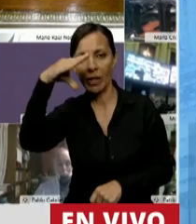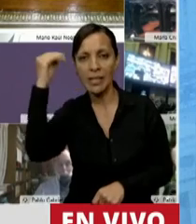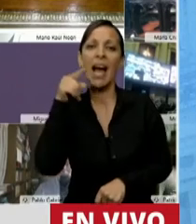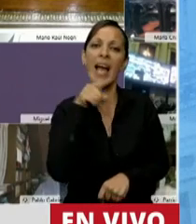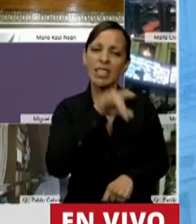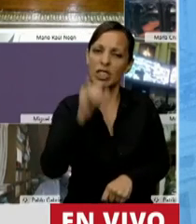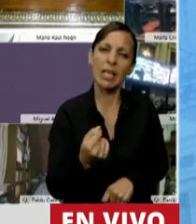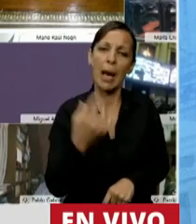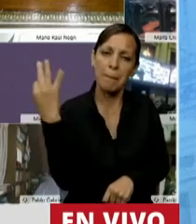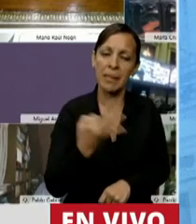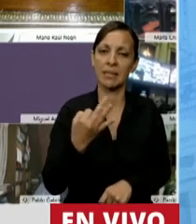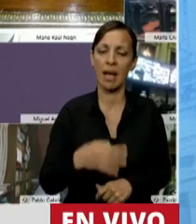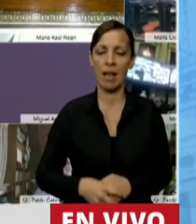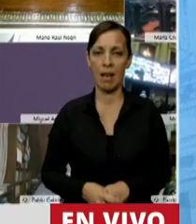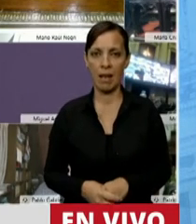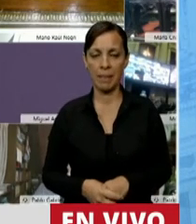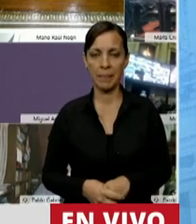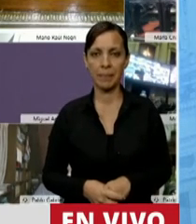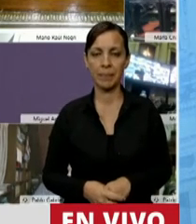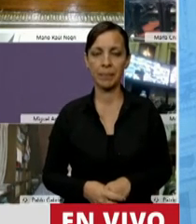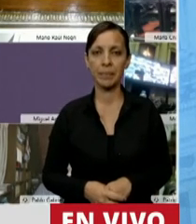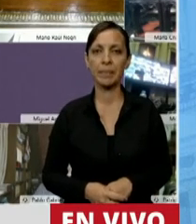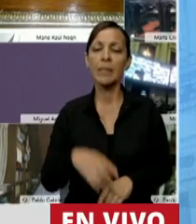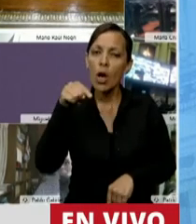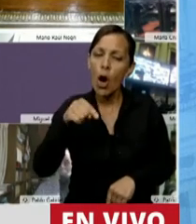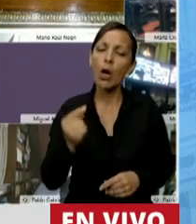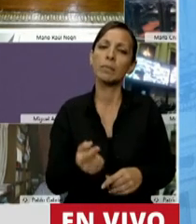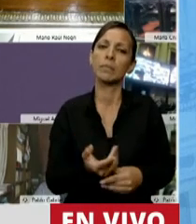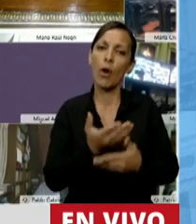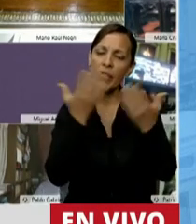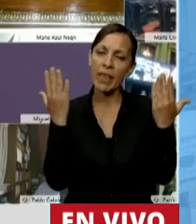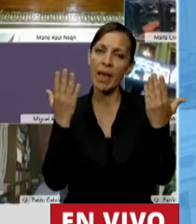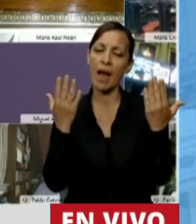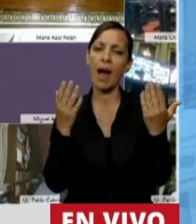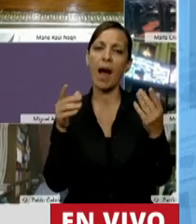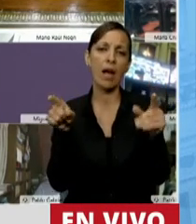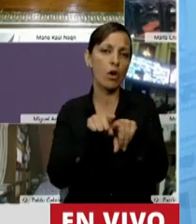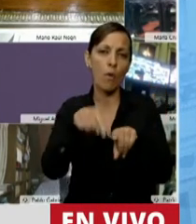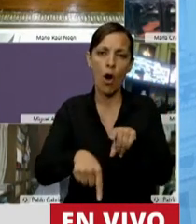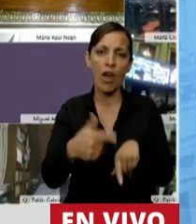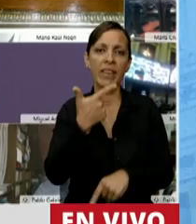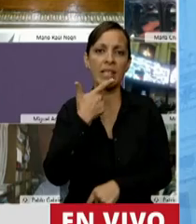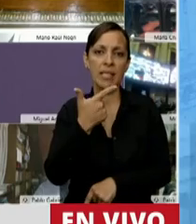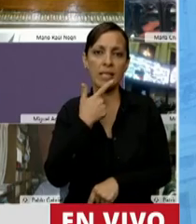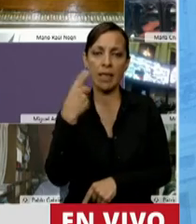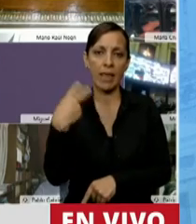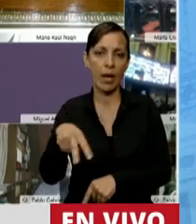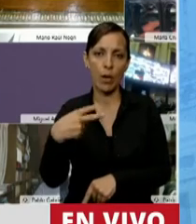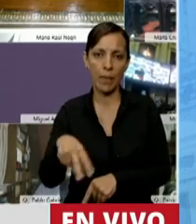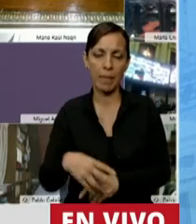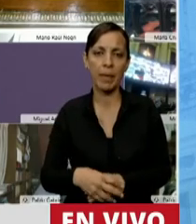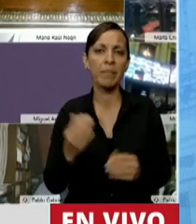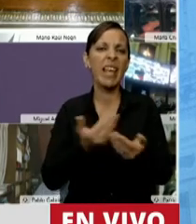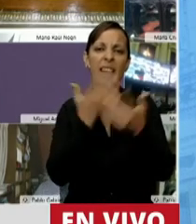Eso es extraordinario, señor Presidente. Es un día como hoy, 17 de noviembre.